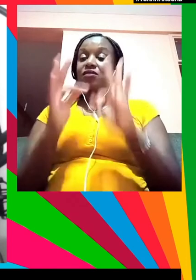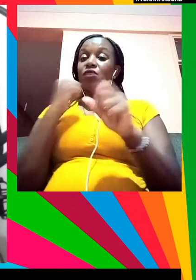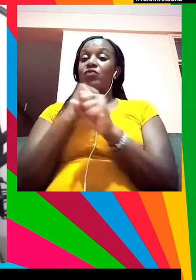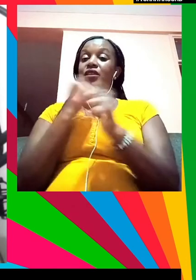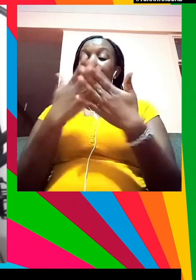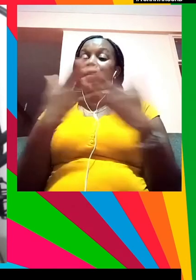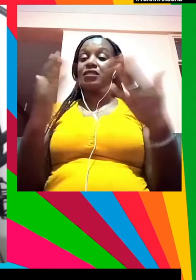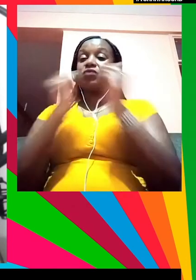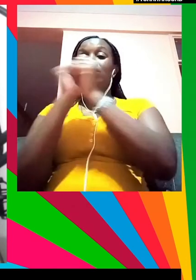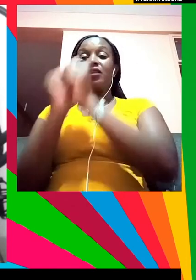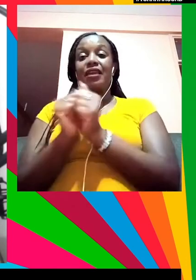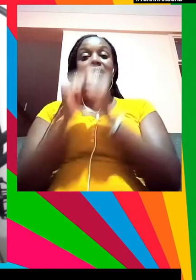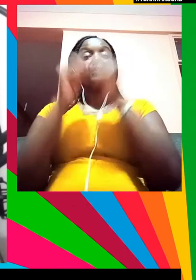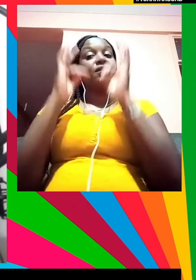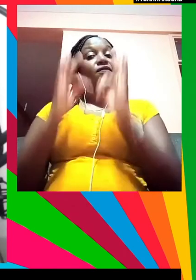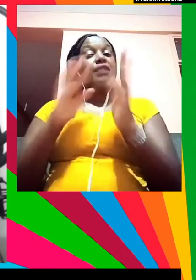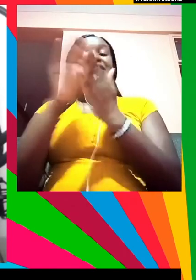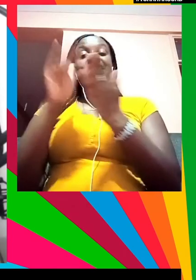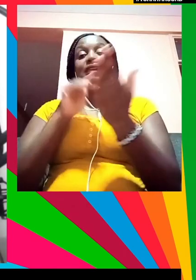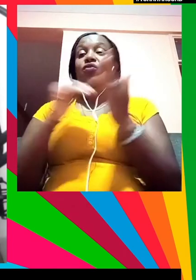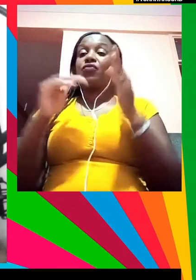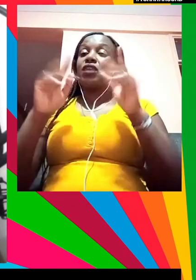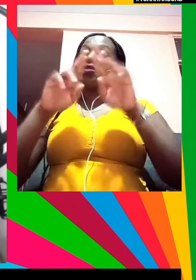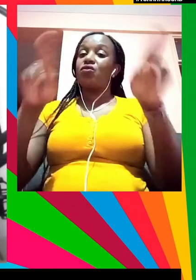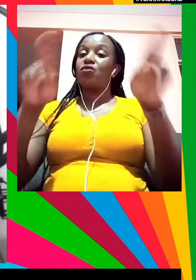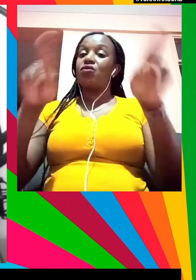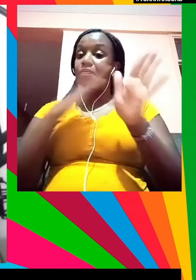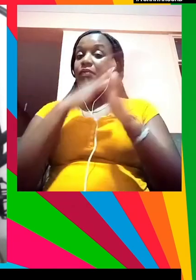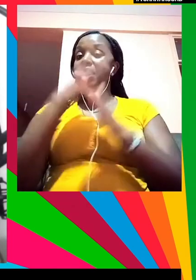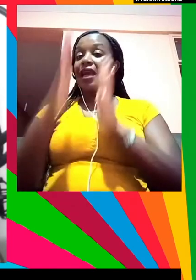fuésemos los jefes en el centro de todo planificando el futuro